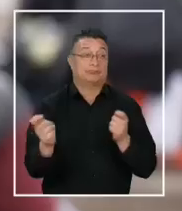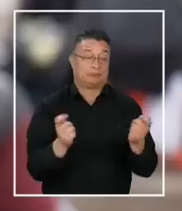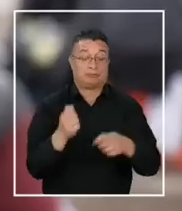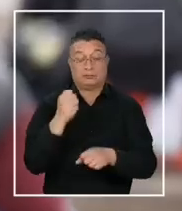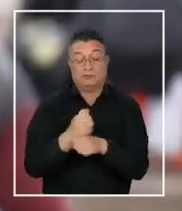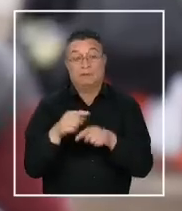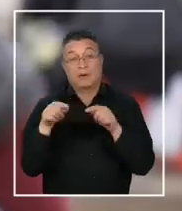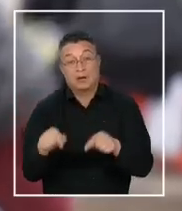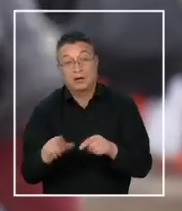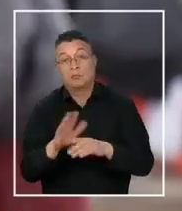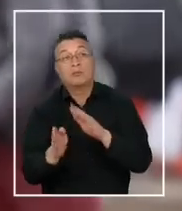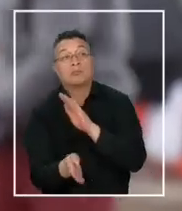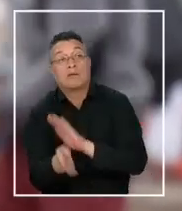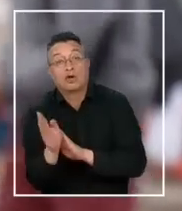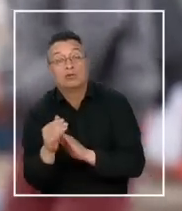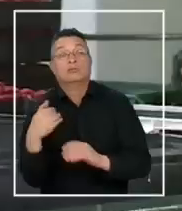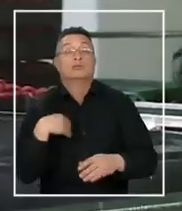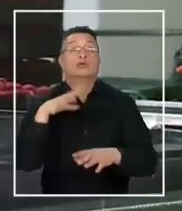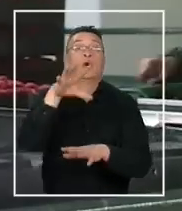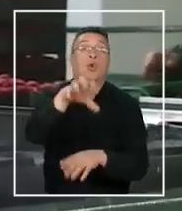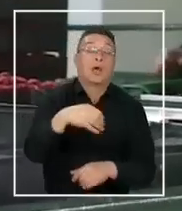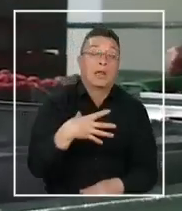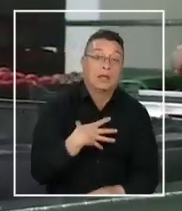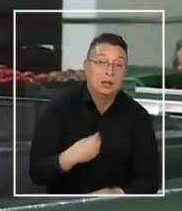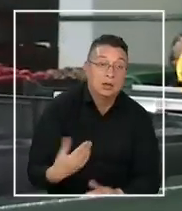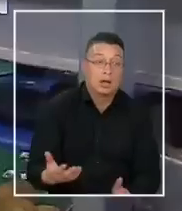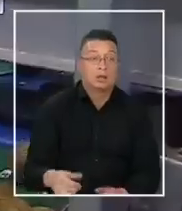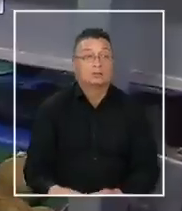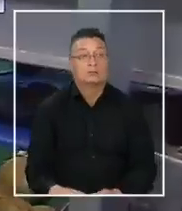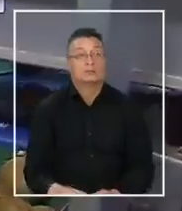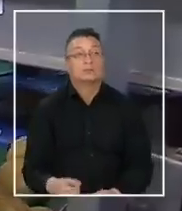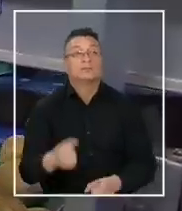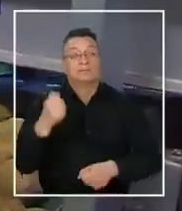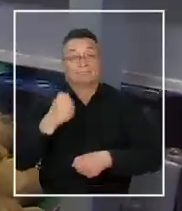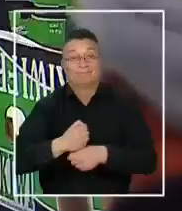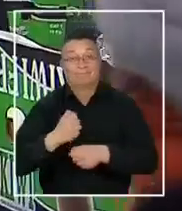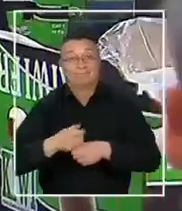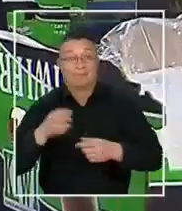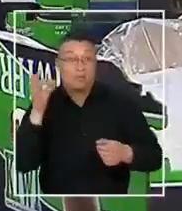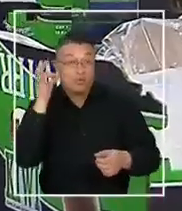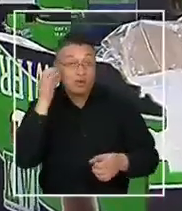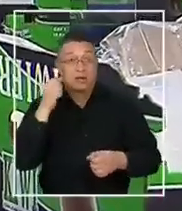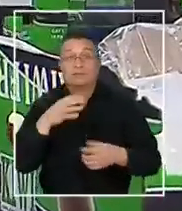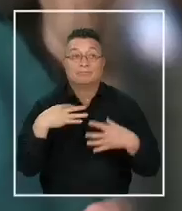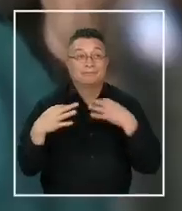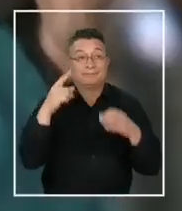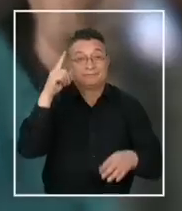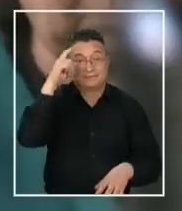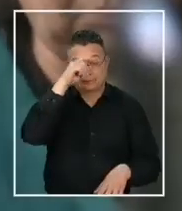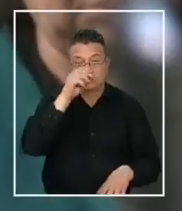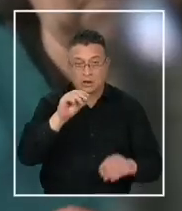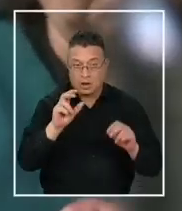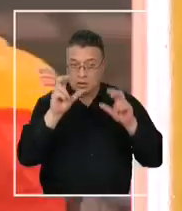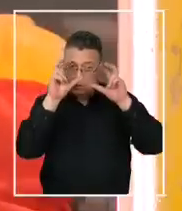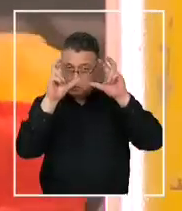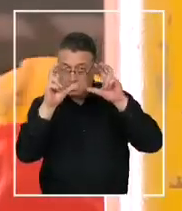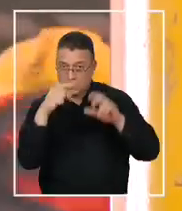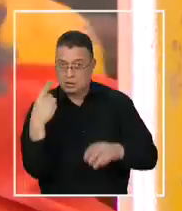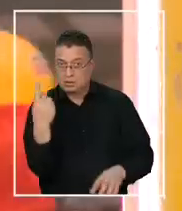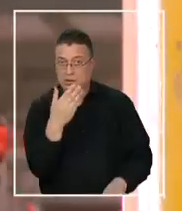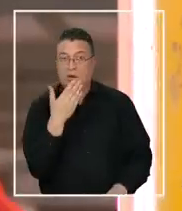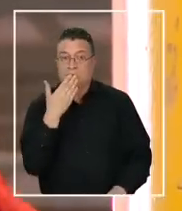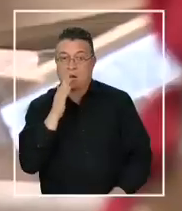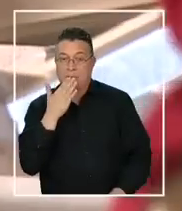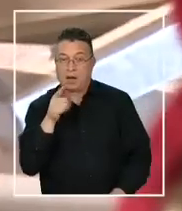trabajar aquí, después me voy, voy a buscar a la niña. Precarización del mercado laboral femenino, que enciende la alerta entre los expertos.